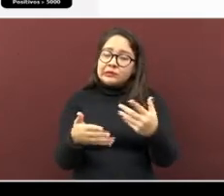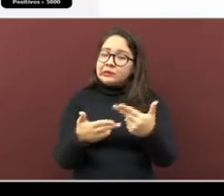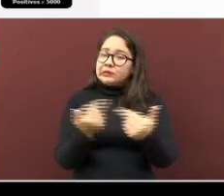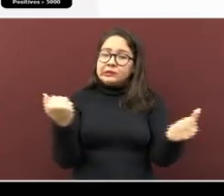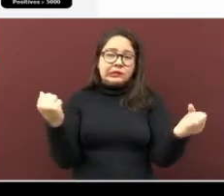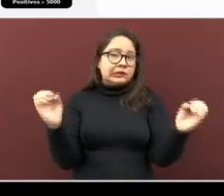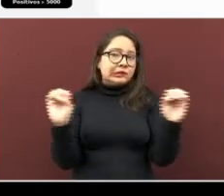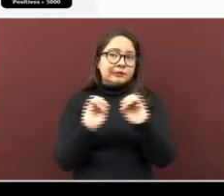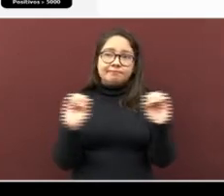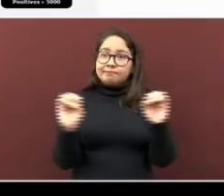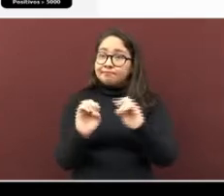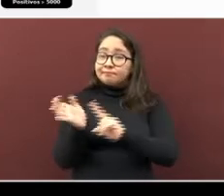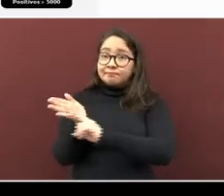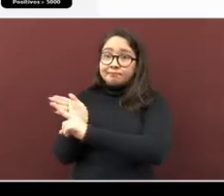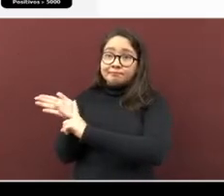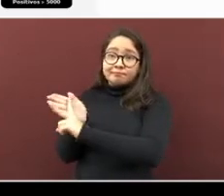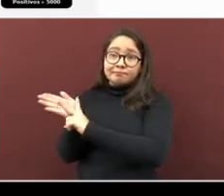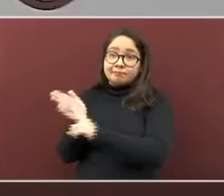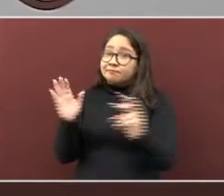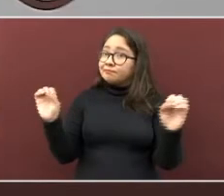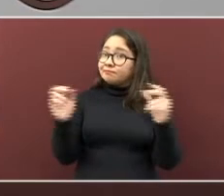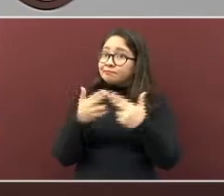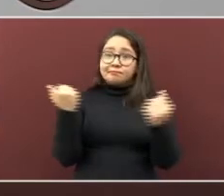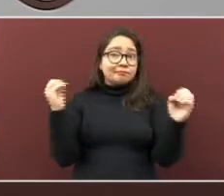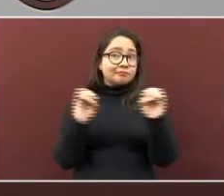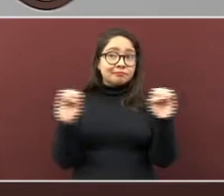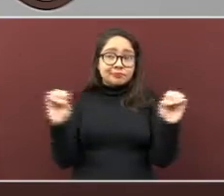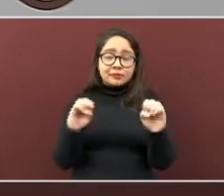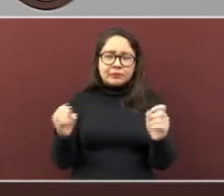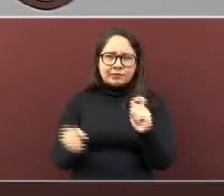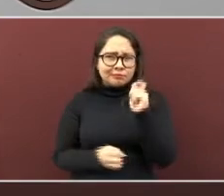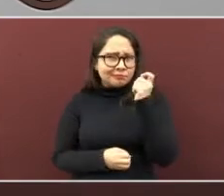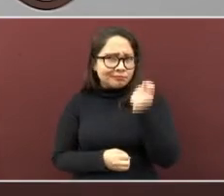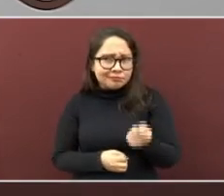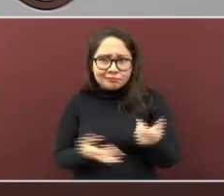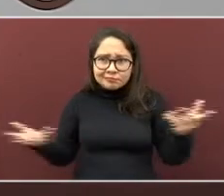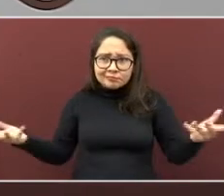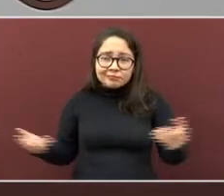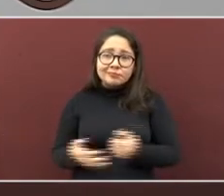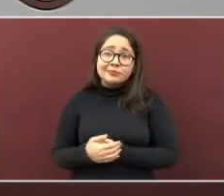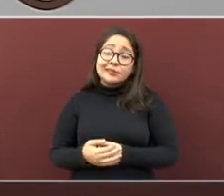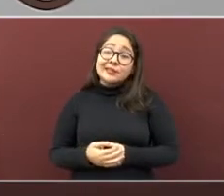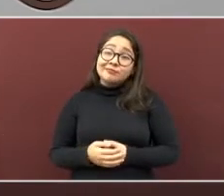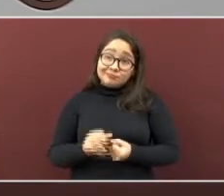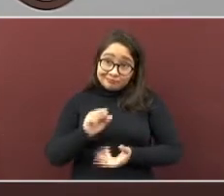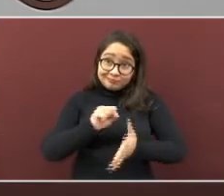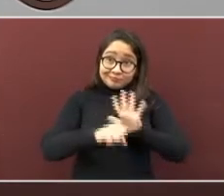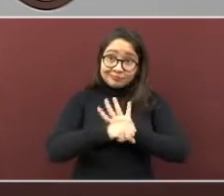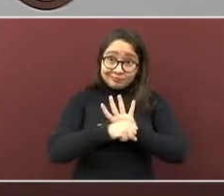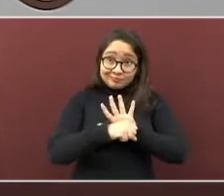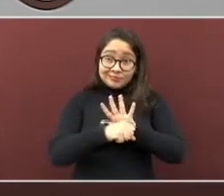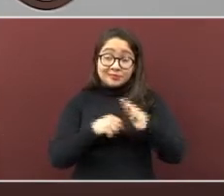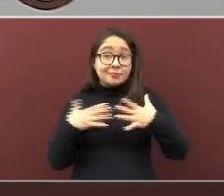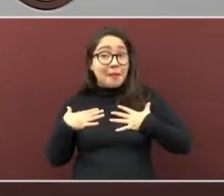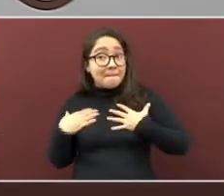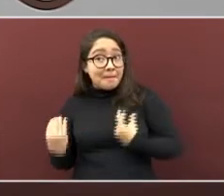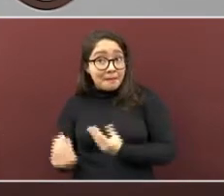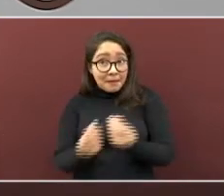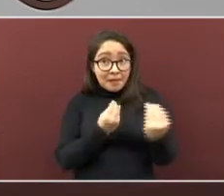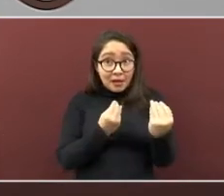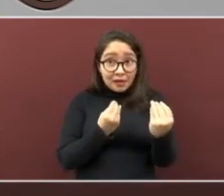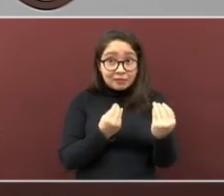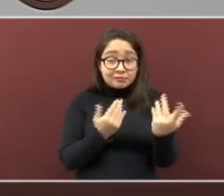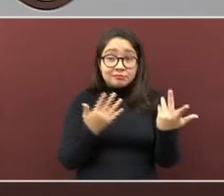en color verde. Significa, familia Veracruzana, que la transmisión y casos